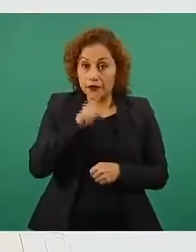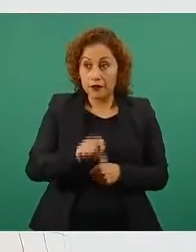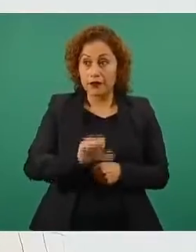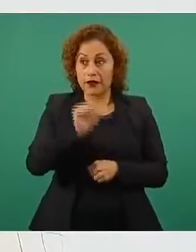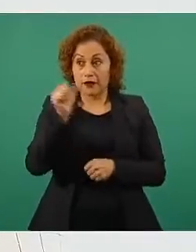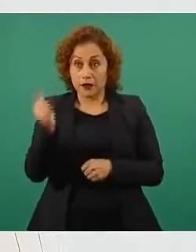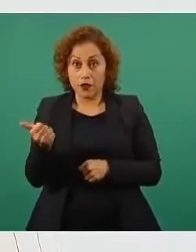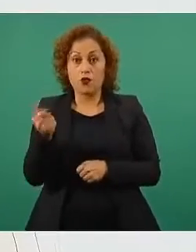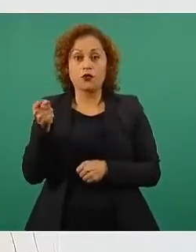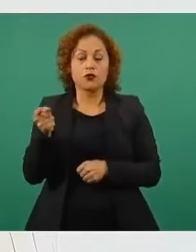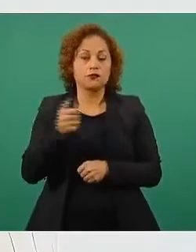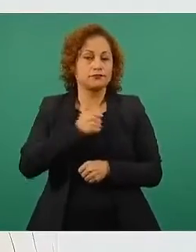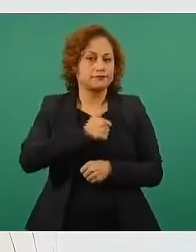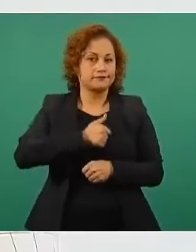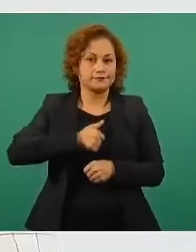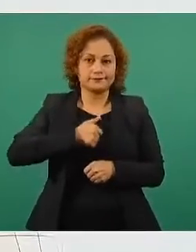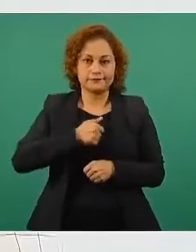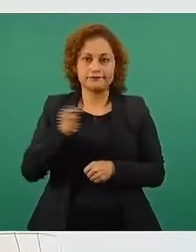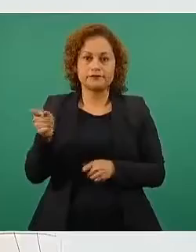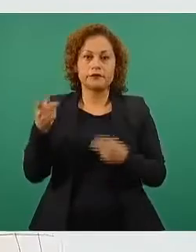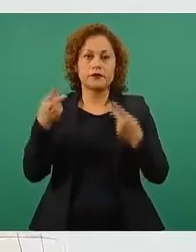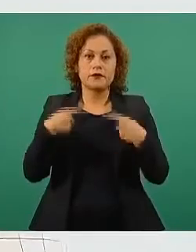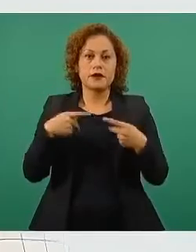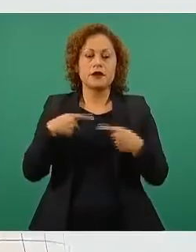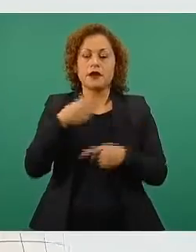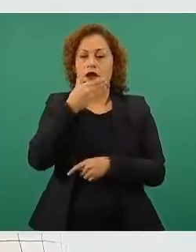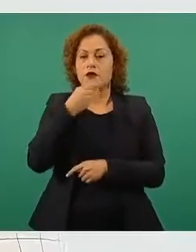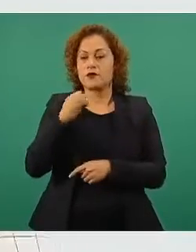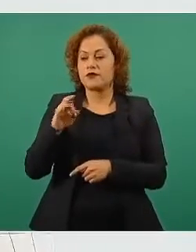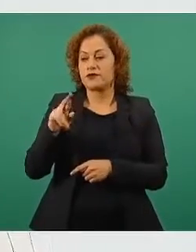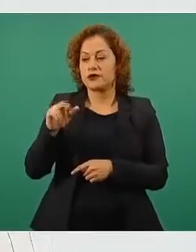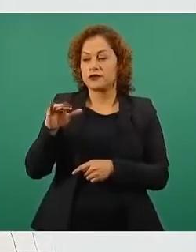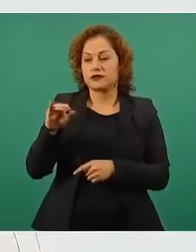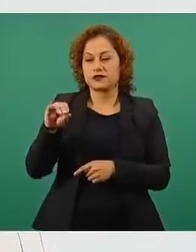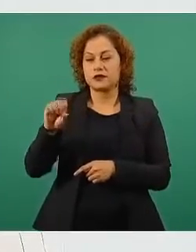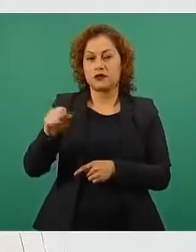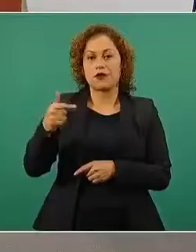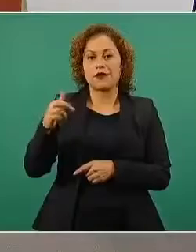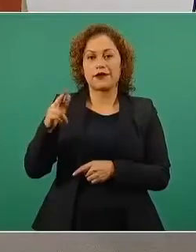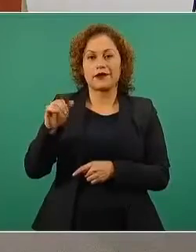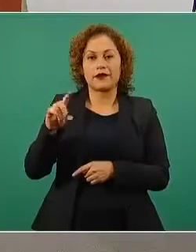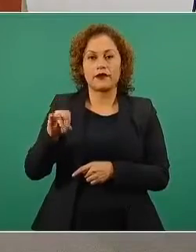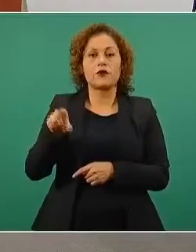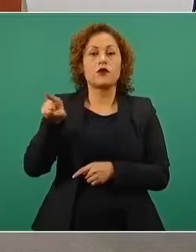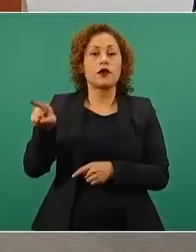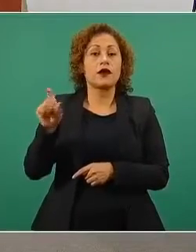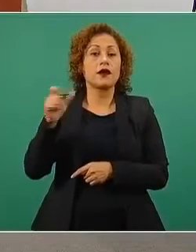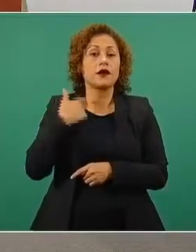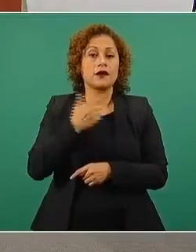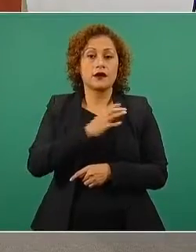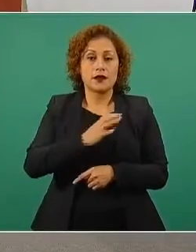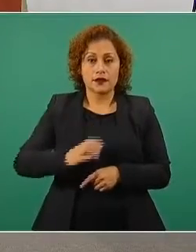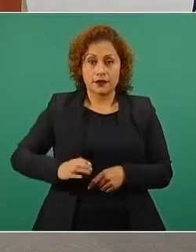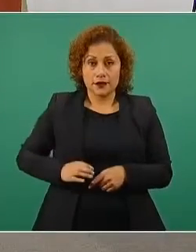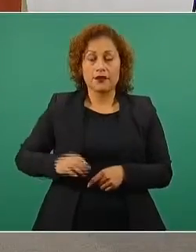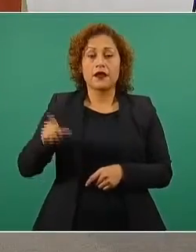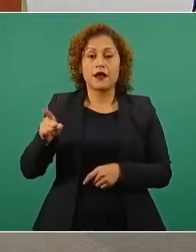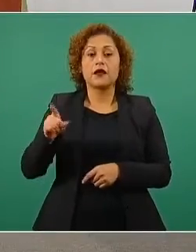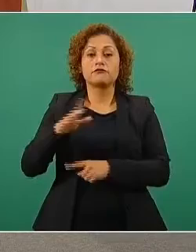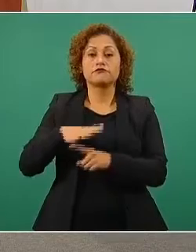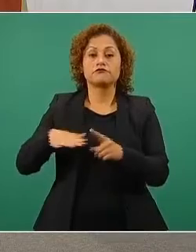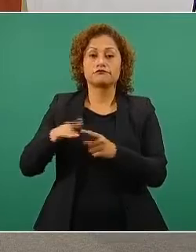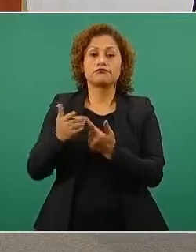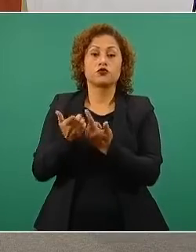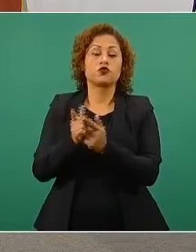caso del lamentable fallecimiento de Francisco Gerardo Rocha Chávez, quien era candidato a diputado local por el Partido